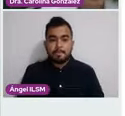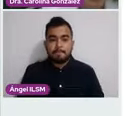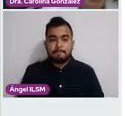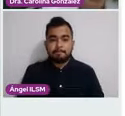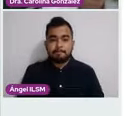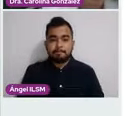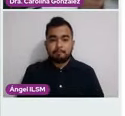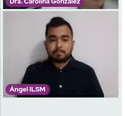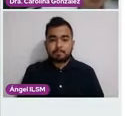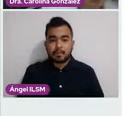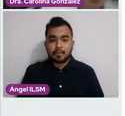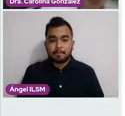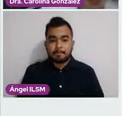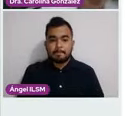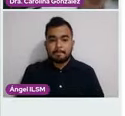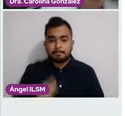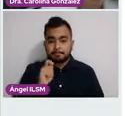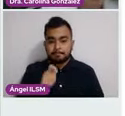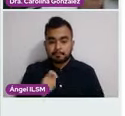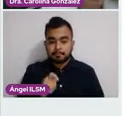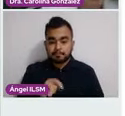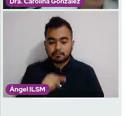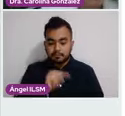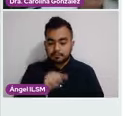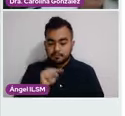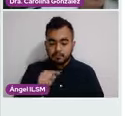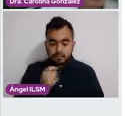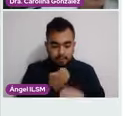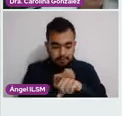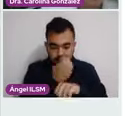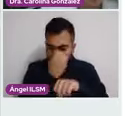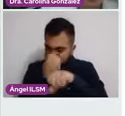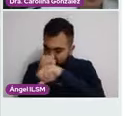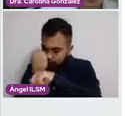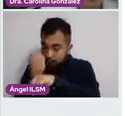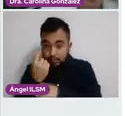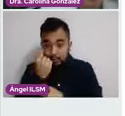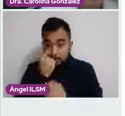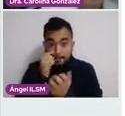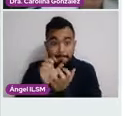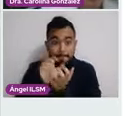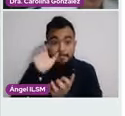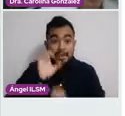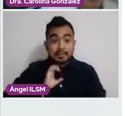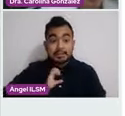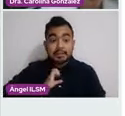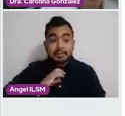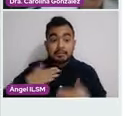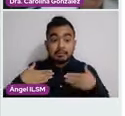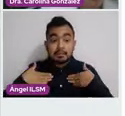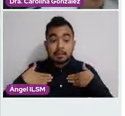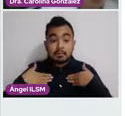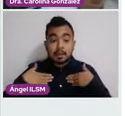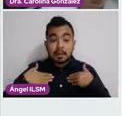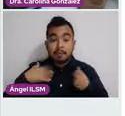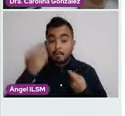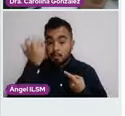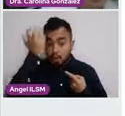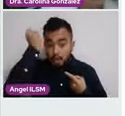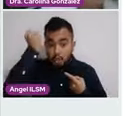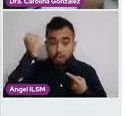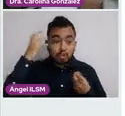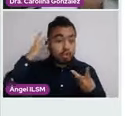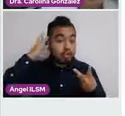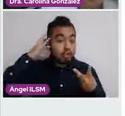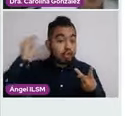La incidencia por entidad federativa. Vemos que los estados con mayor incidencia para cáncer de mama va a ser Morelos, Colima, Aguascalientes,